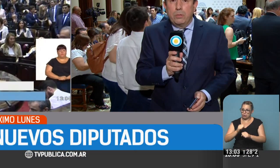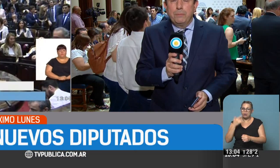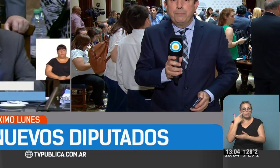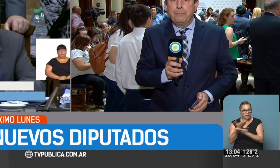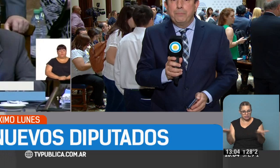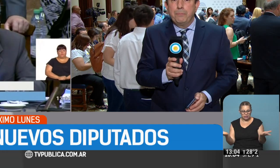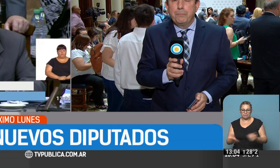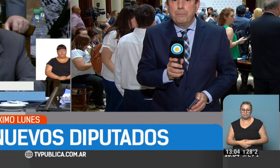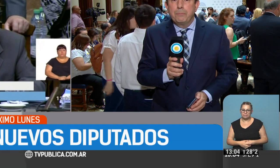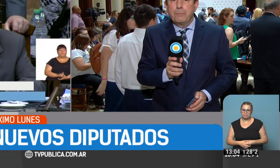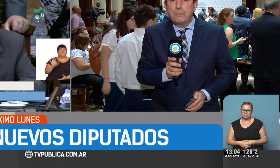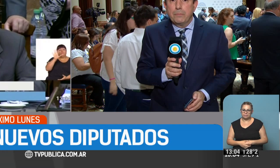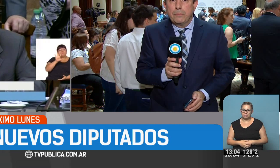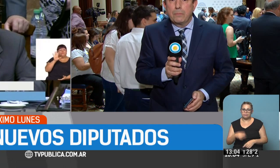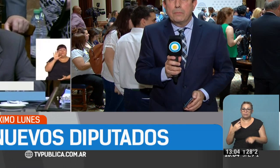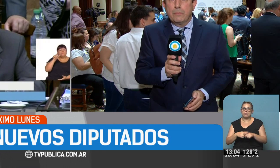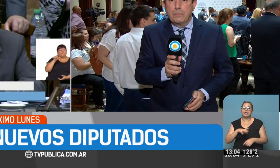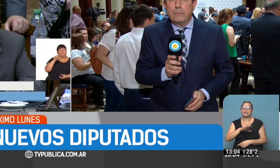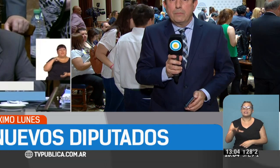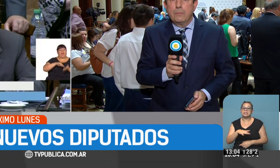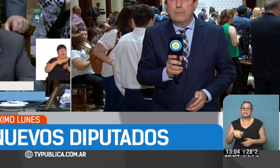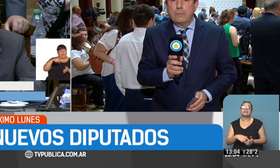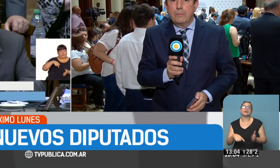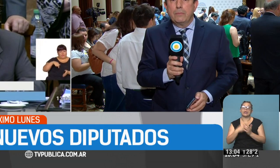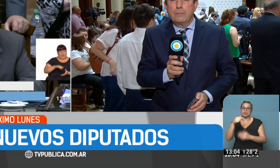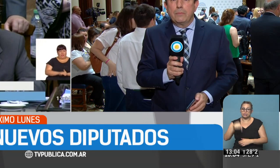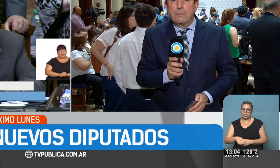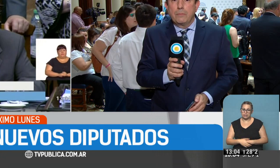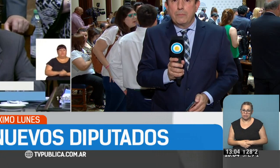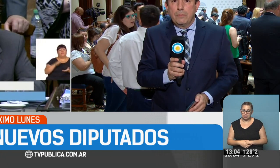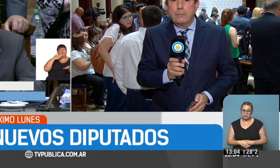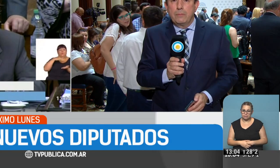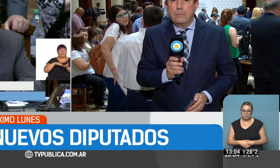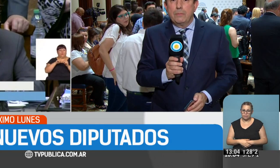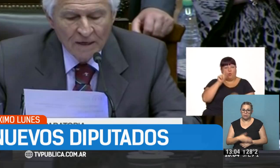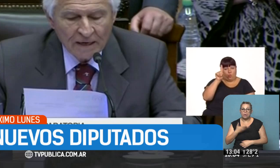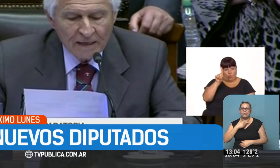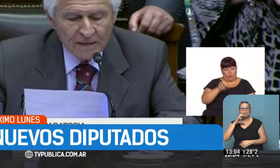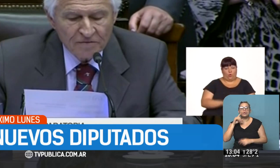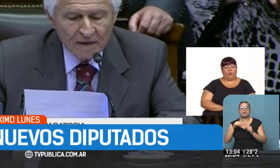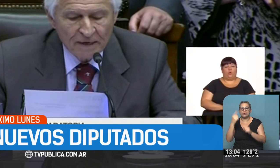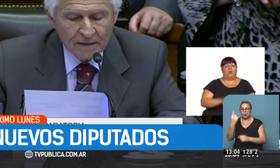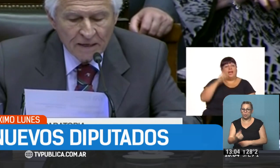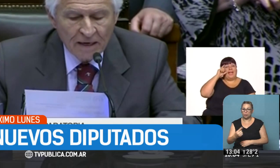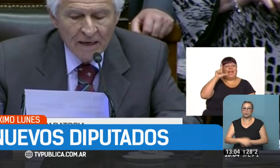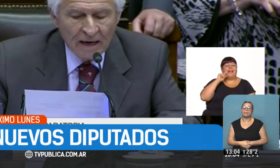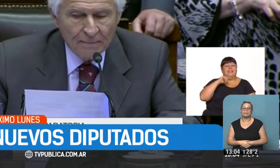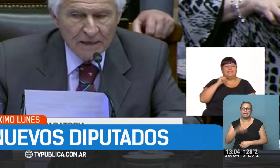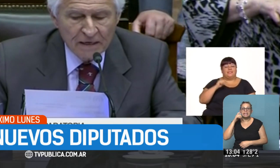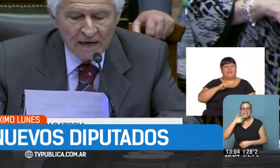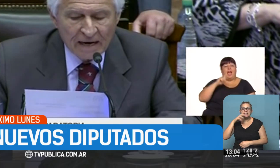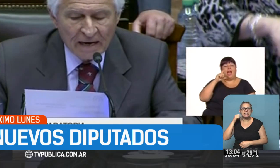compartimos. Por el Distrito Electoral Ciudad Autónoma de Buenos Aires, Fórmula 1, Elisa María